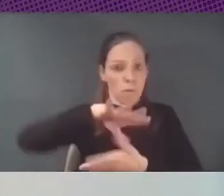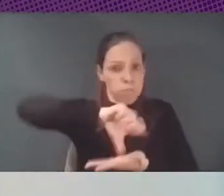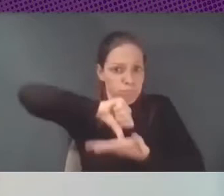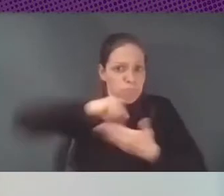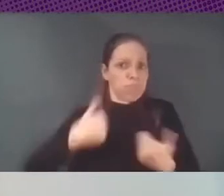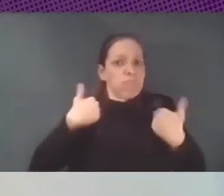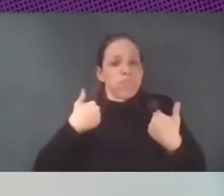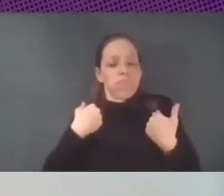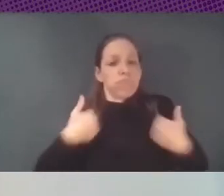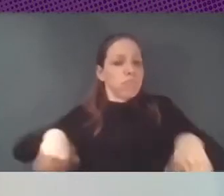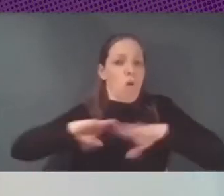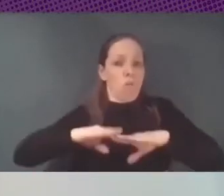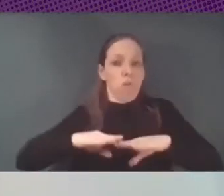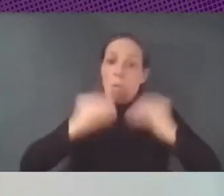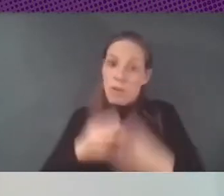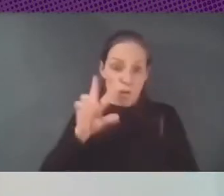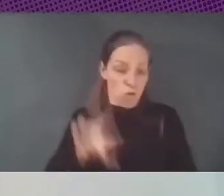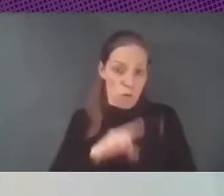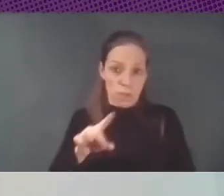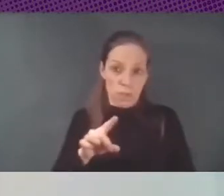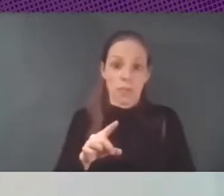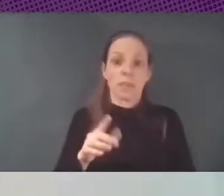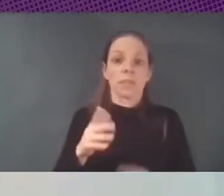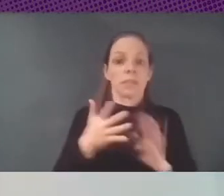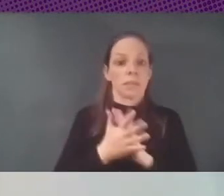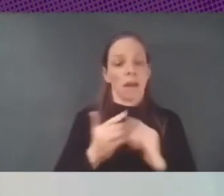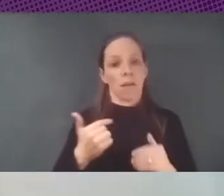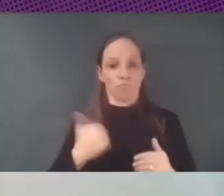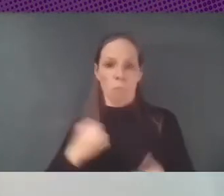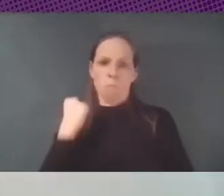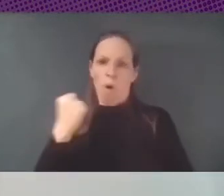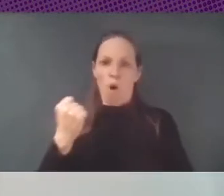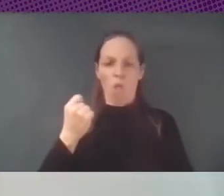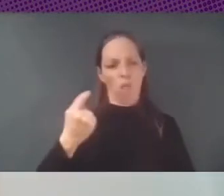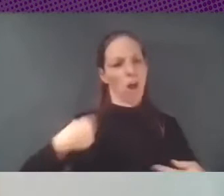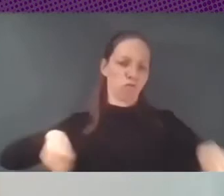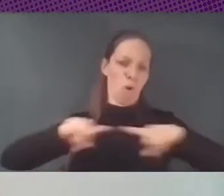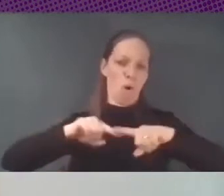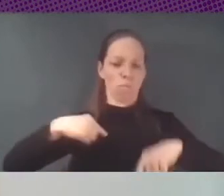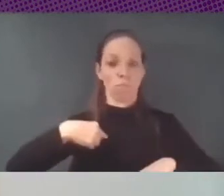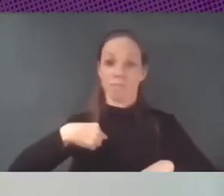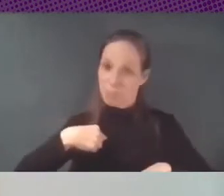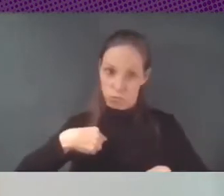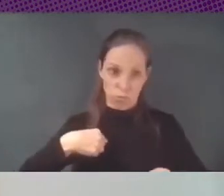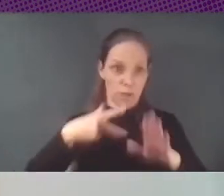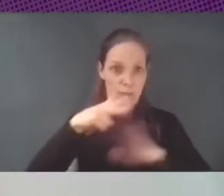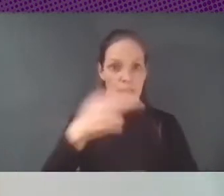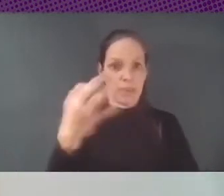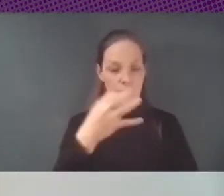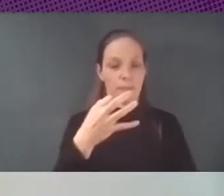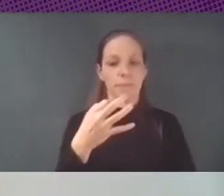entonces evitar concentraciones de poder y facilitar la interoperabilidad interoperabilidad